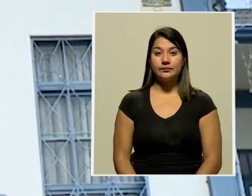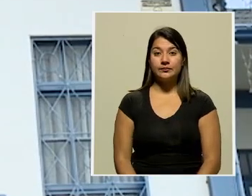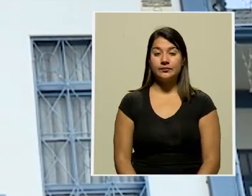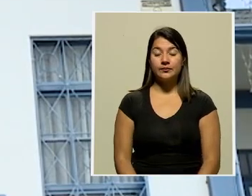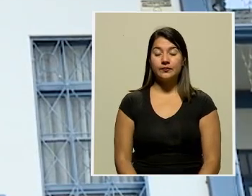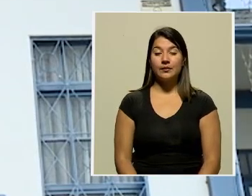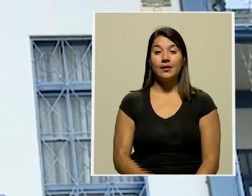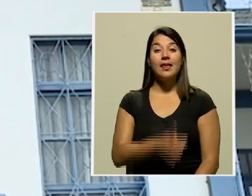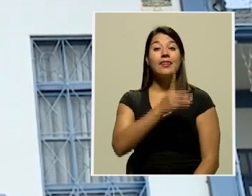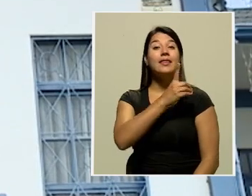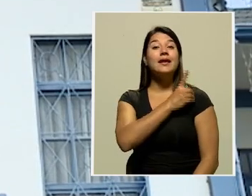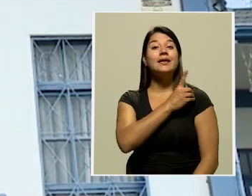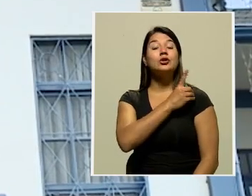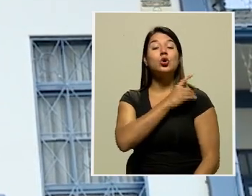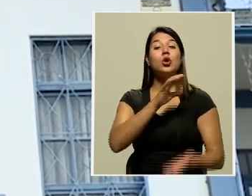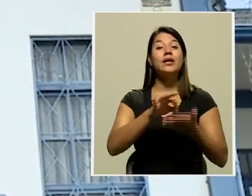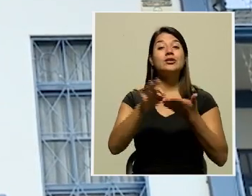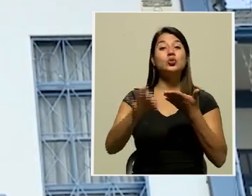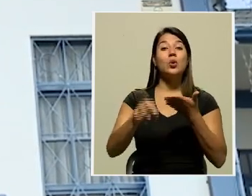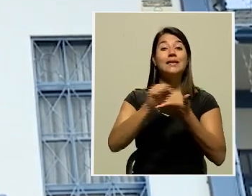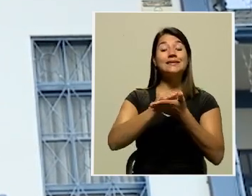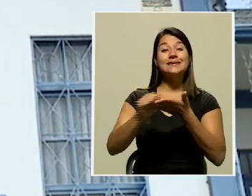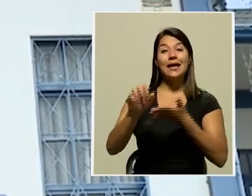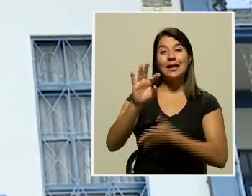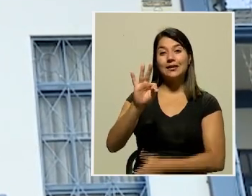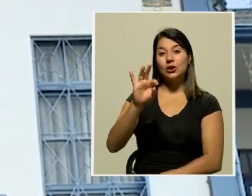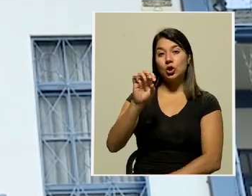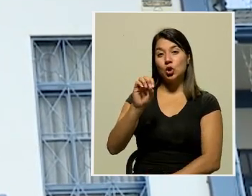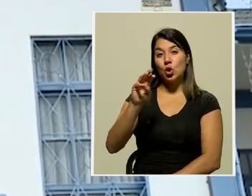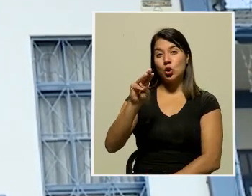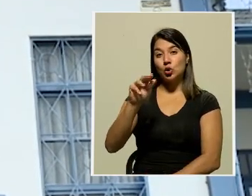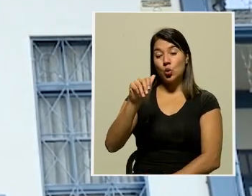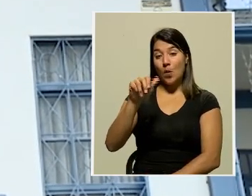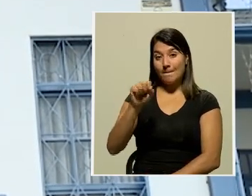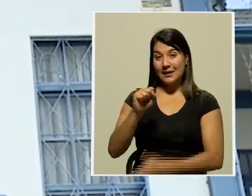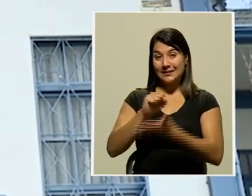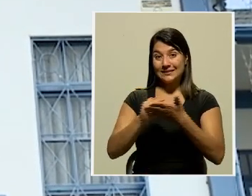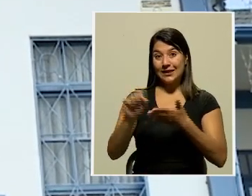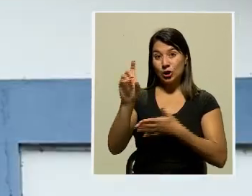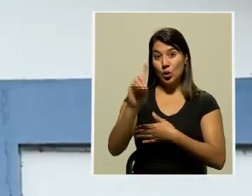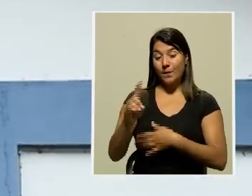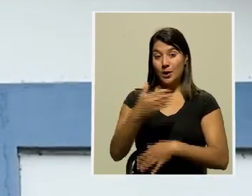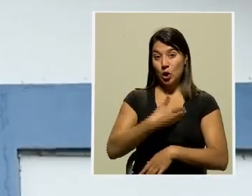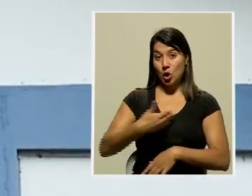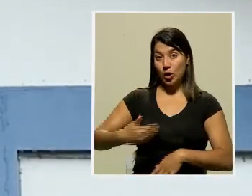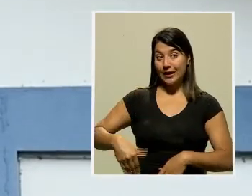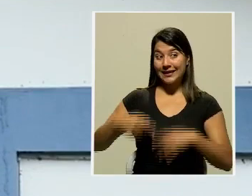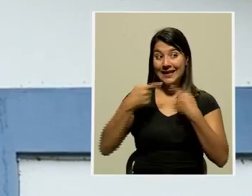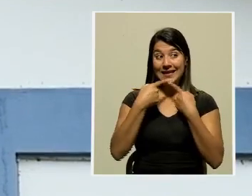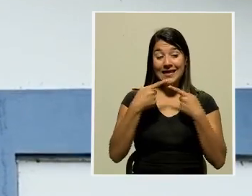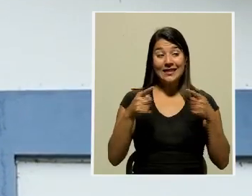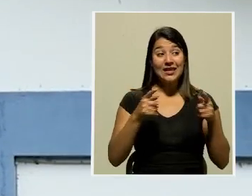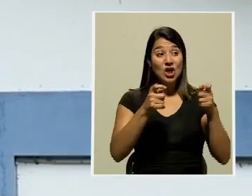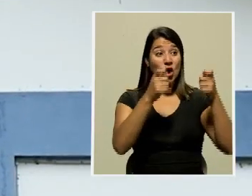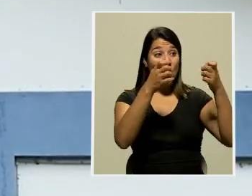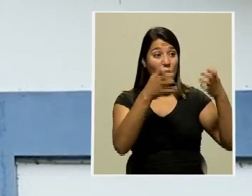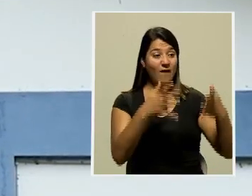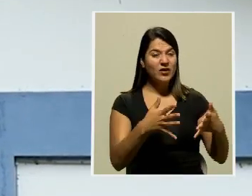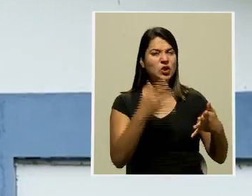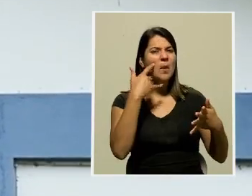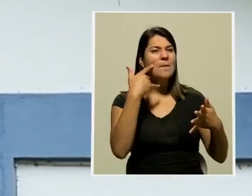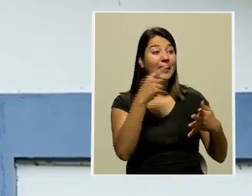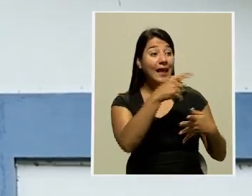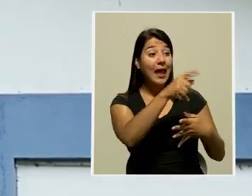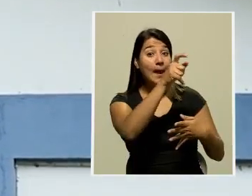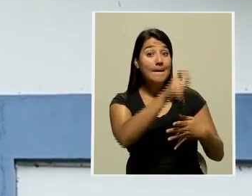La directora de la escuela de Santo Tomás en Santo Domingo de Heredia instruyó a sus profesores a malinformar a